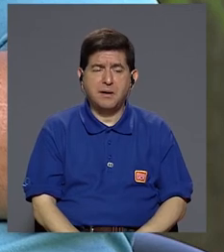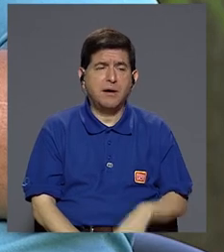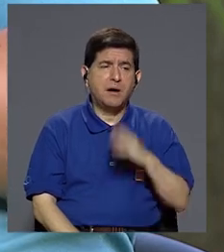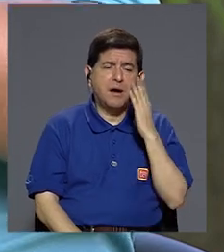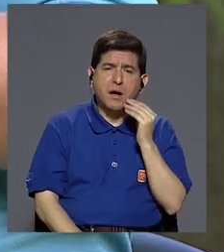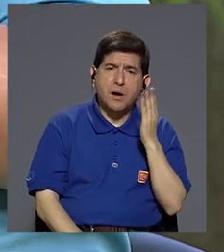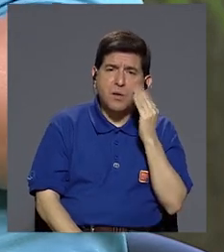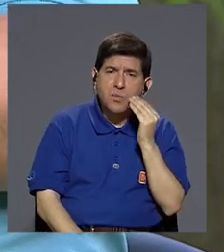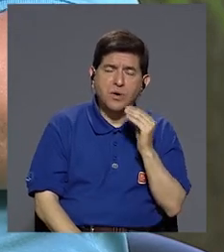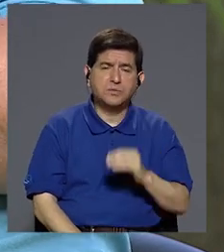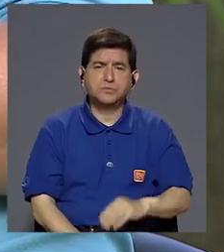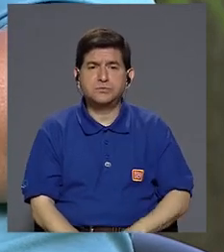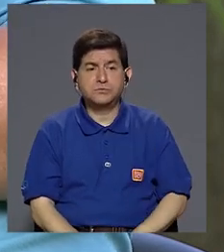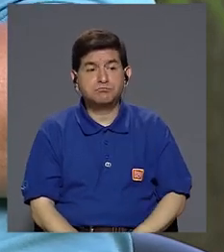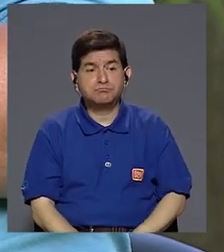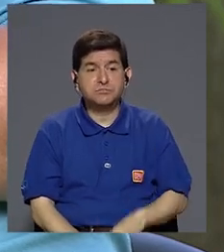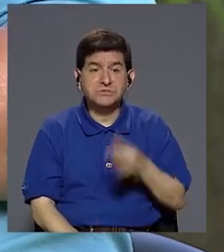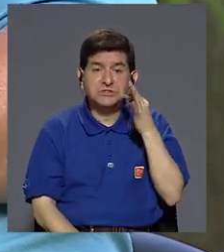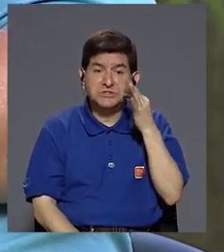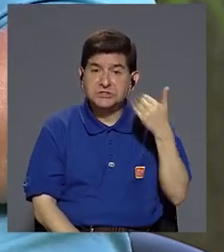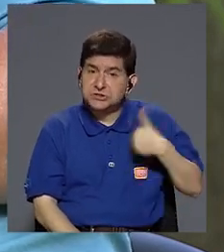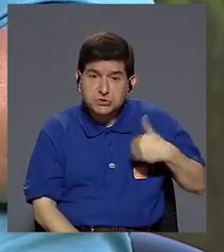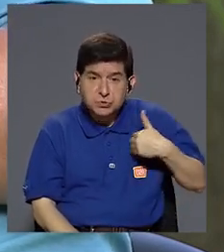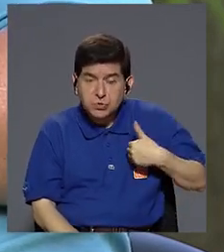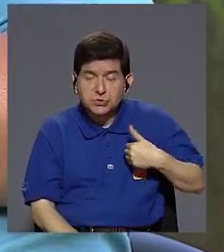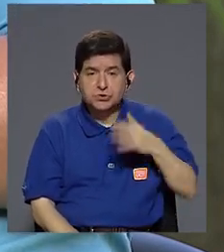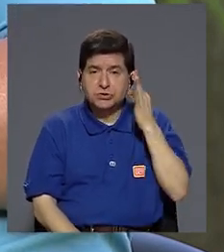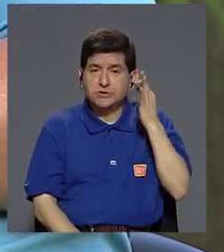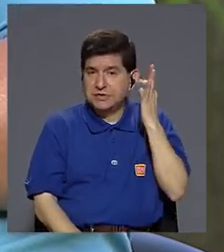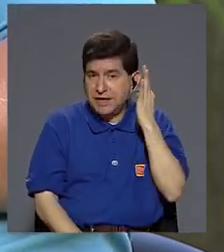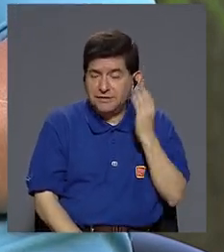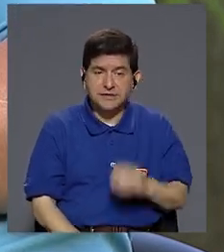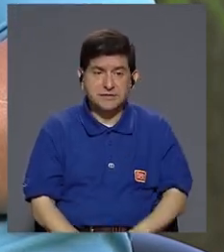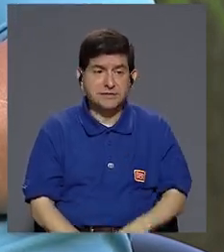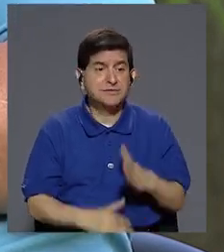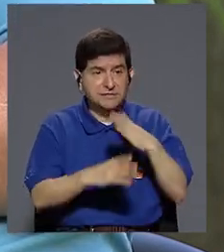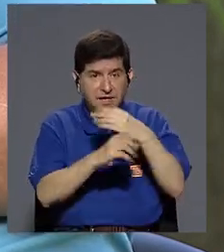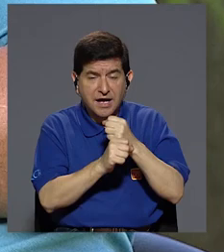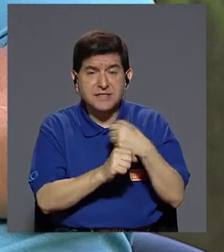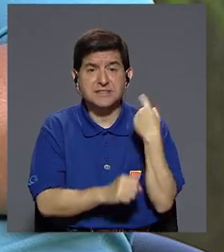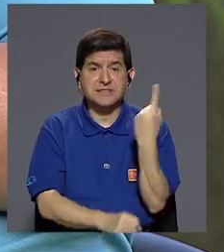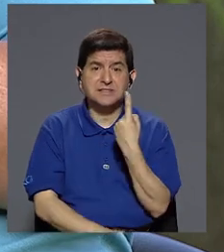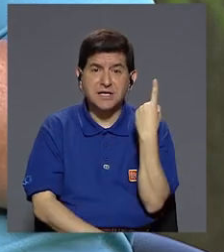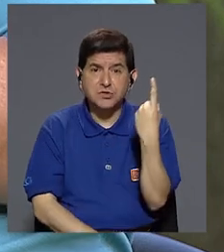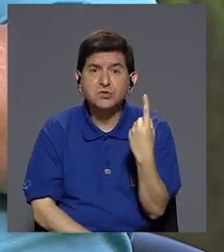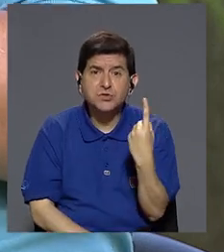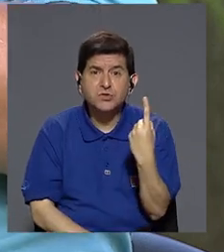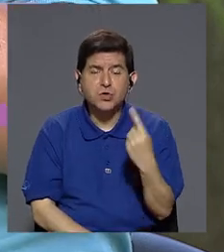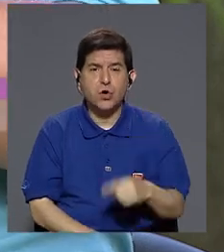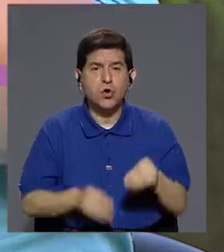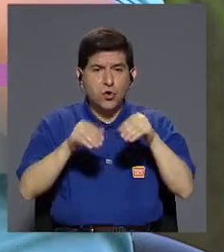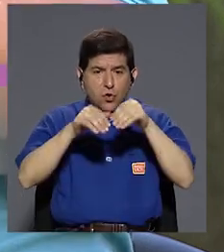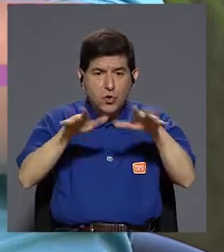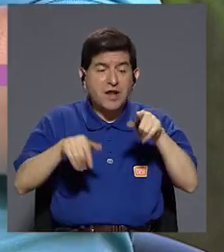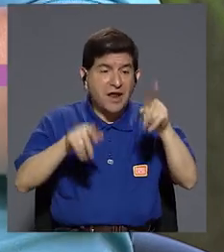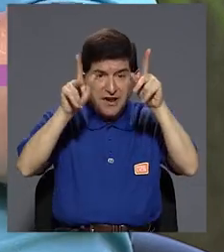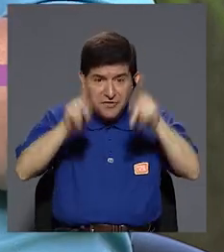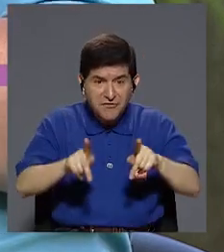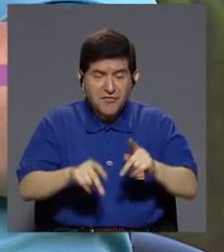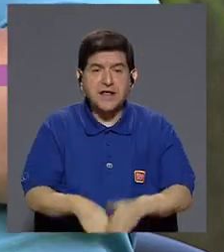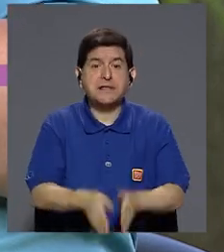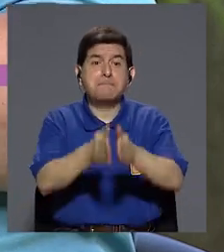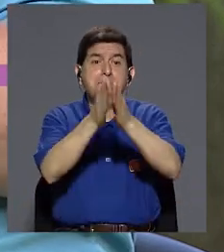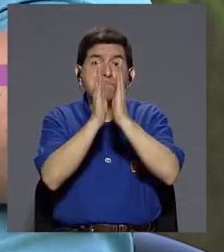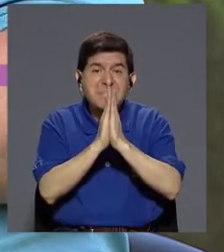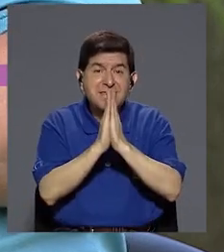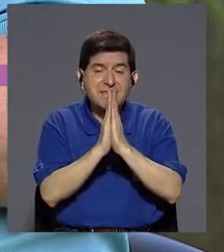abuelos, tíos, pues entonces que lo hagan justamente, solamente en las redes de esas personas